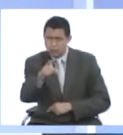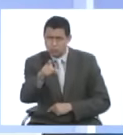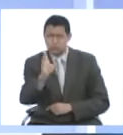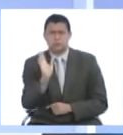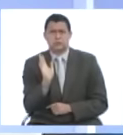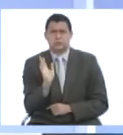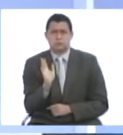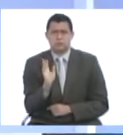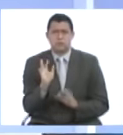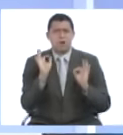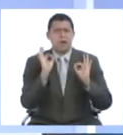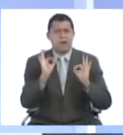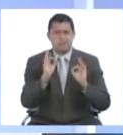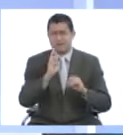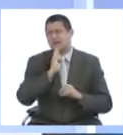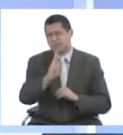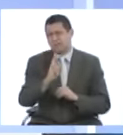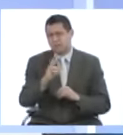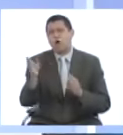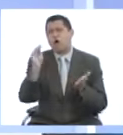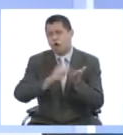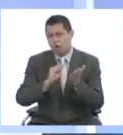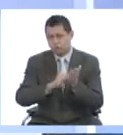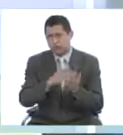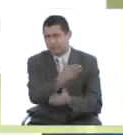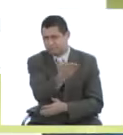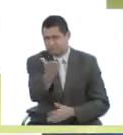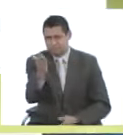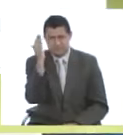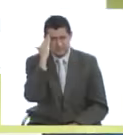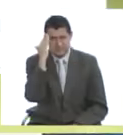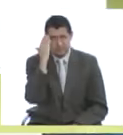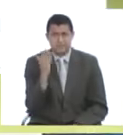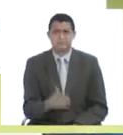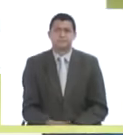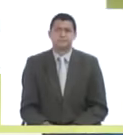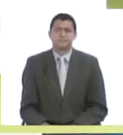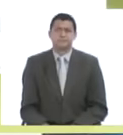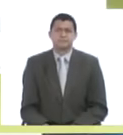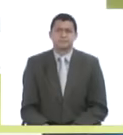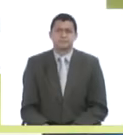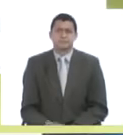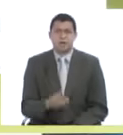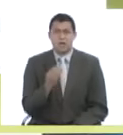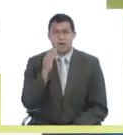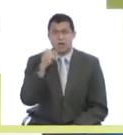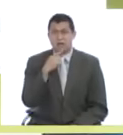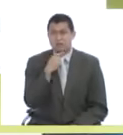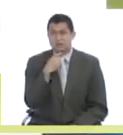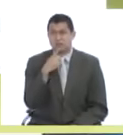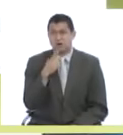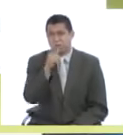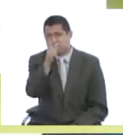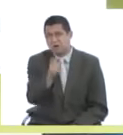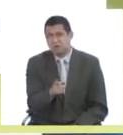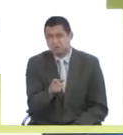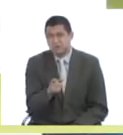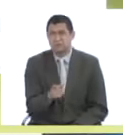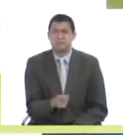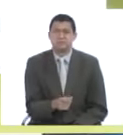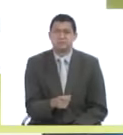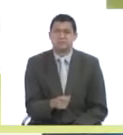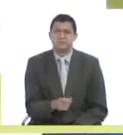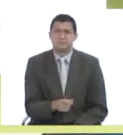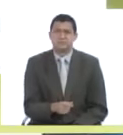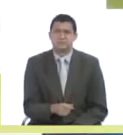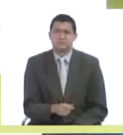que los especialistas ya la respondieron, la vamos a volver a hacer para que esta persona pues aclare su duda. Y la tiene el siguiente cuenta de Twitter,